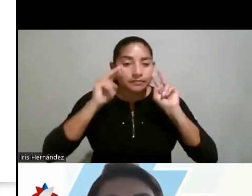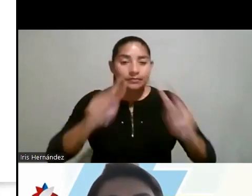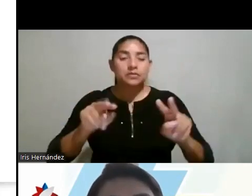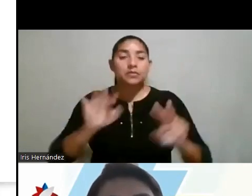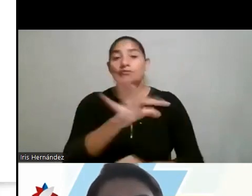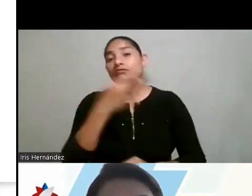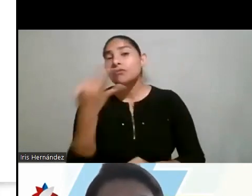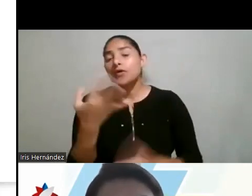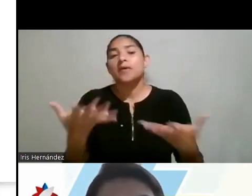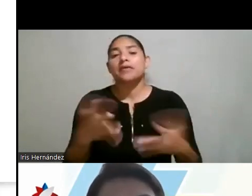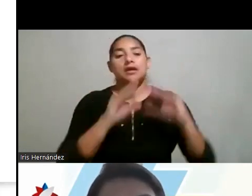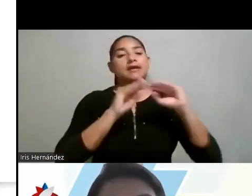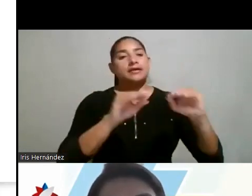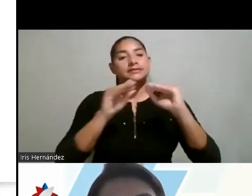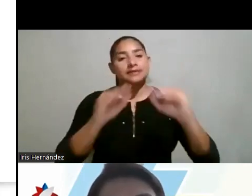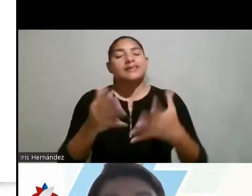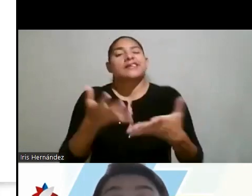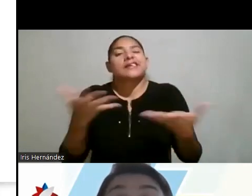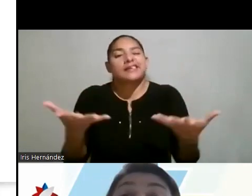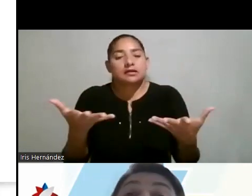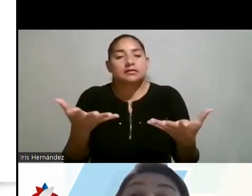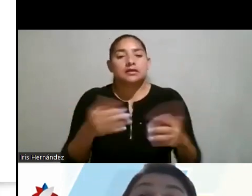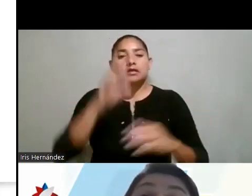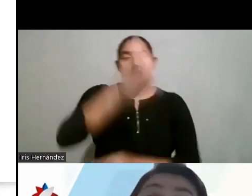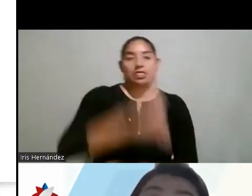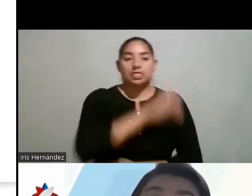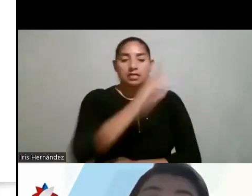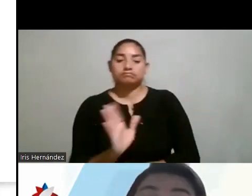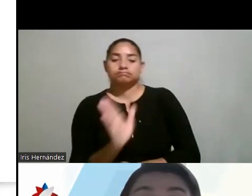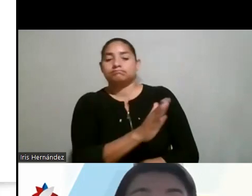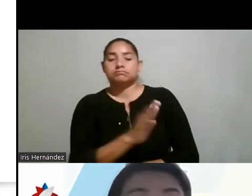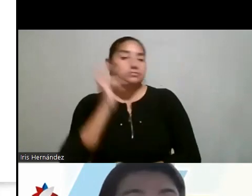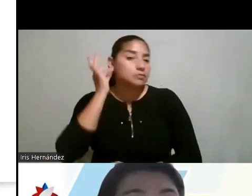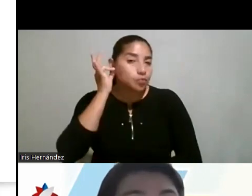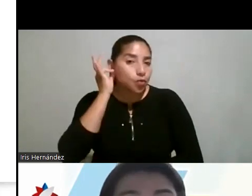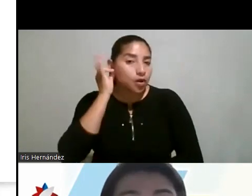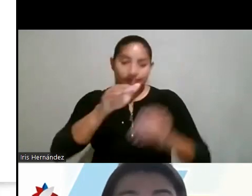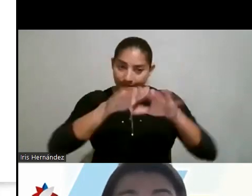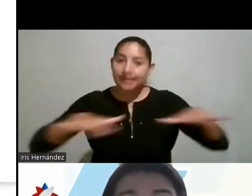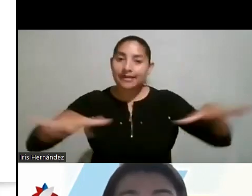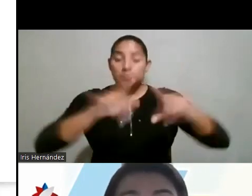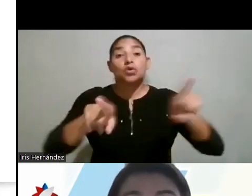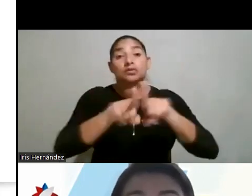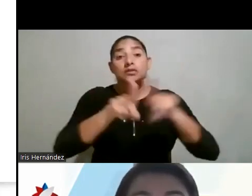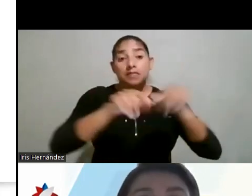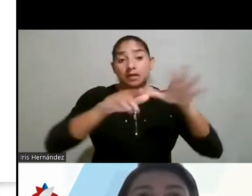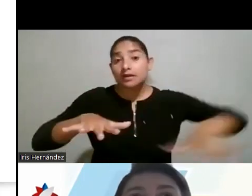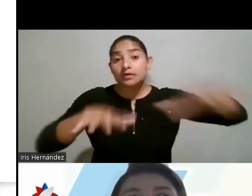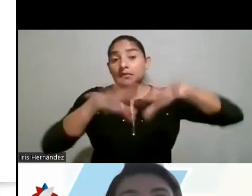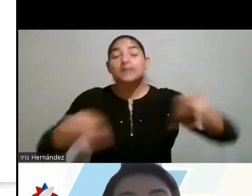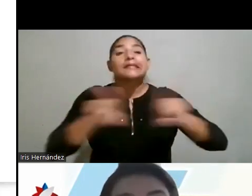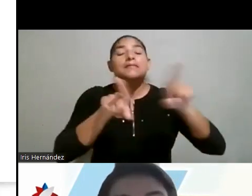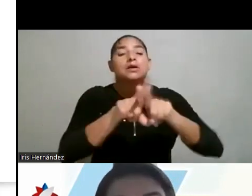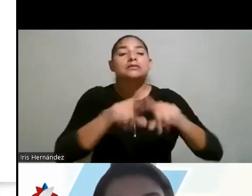manera de enseñar que no discrimine a las mujeres en general, pero también en estos campos, sino que más bien